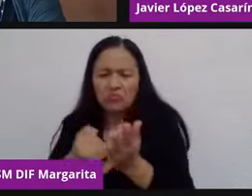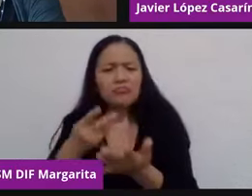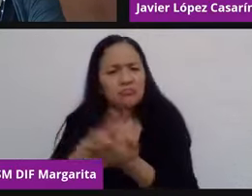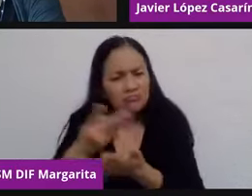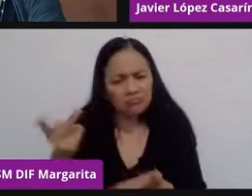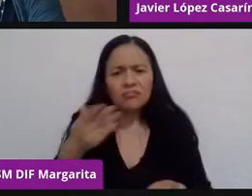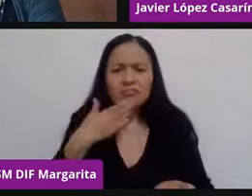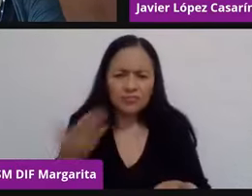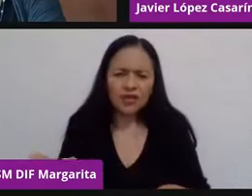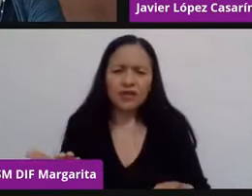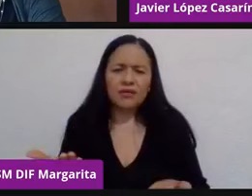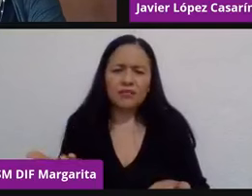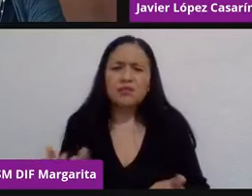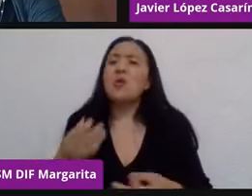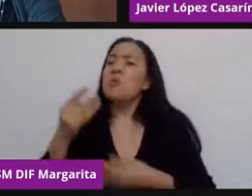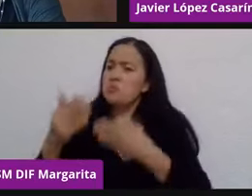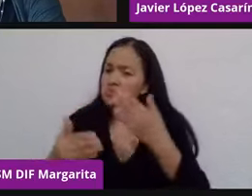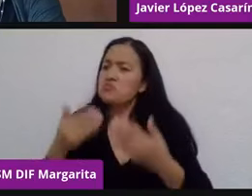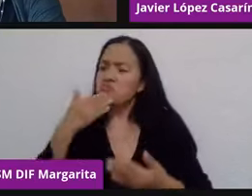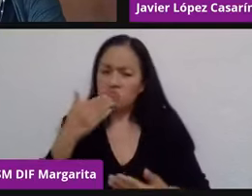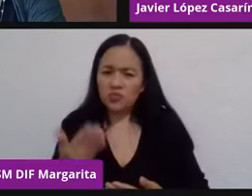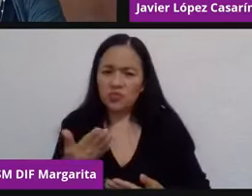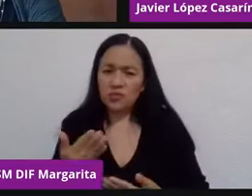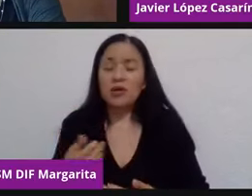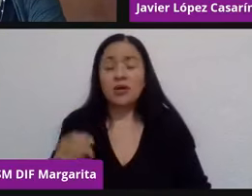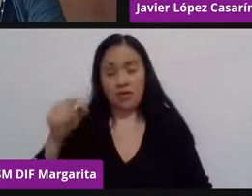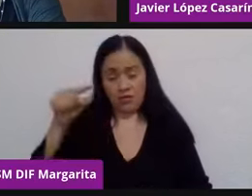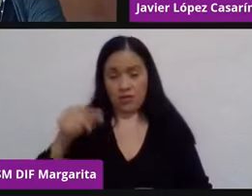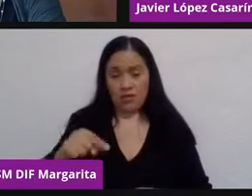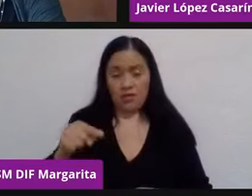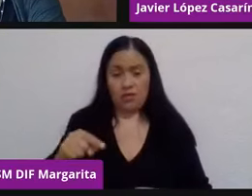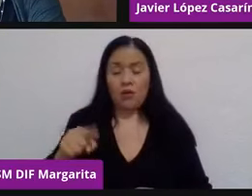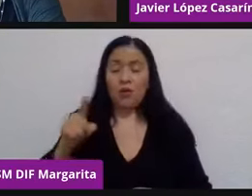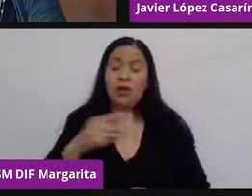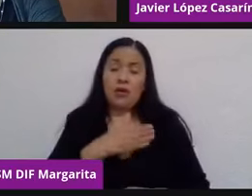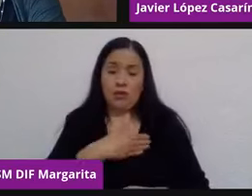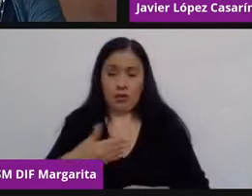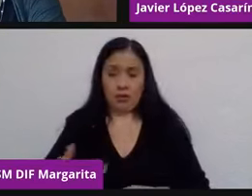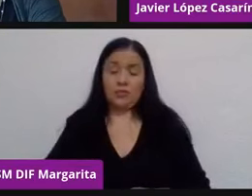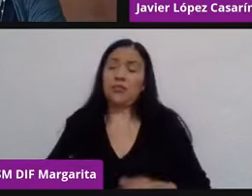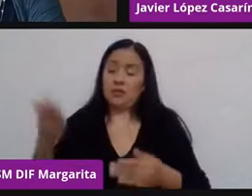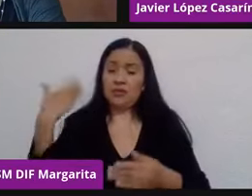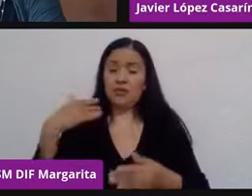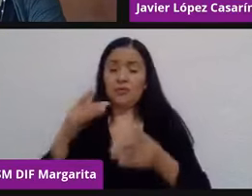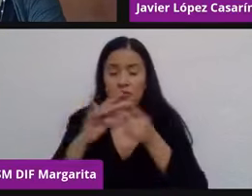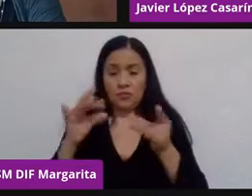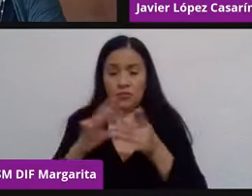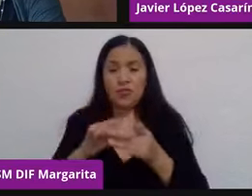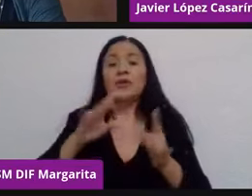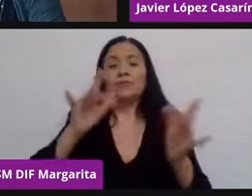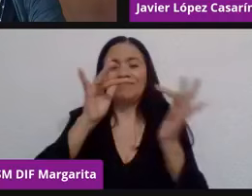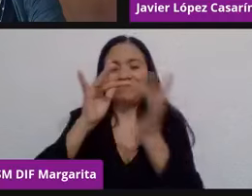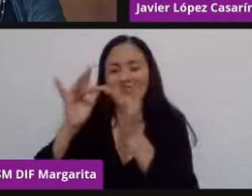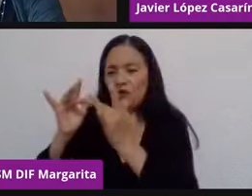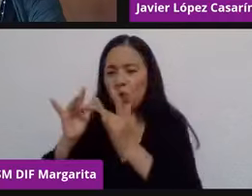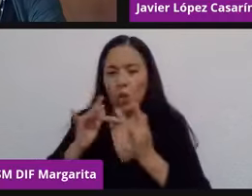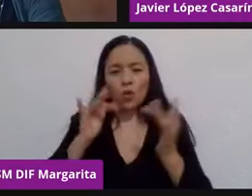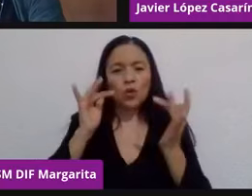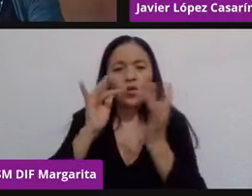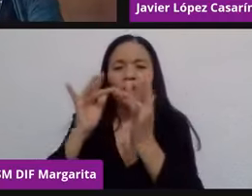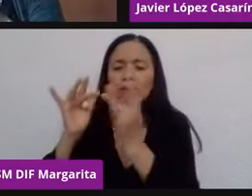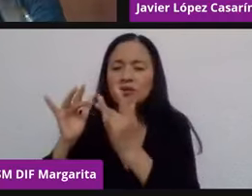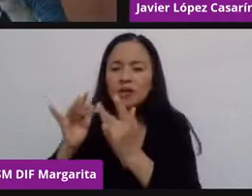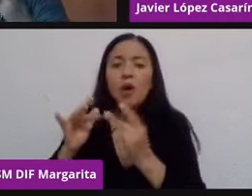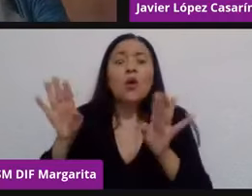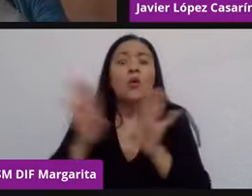que se puede ir construyendo mucho y que el gran reto que hoy tenemos y que el presidente ha abordado, me parece, es conectividad. ¿Cómo hacemos que los